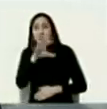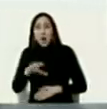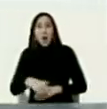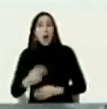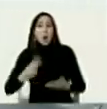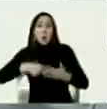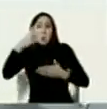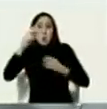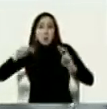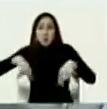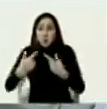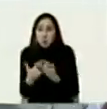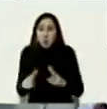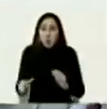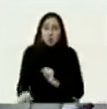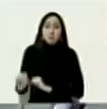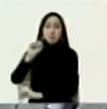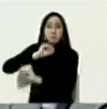antineoliberal